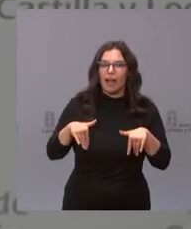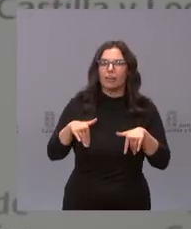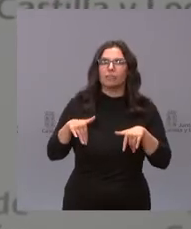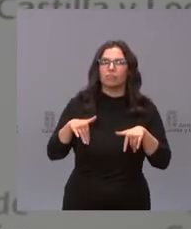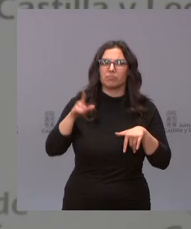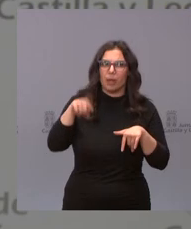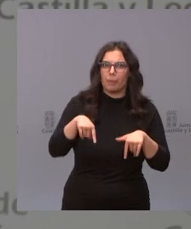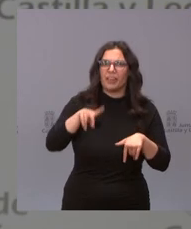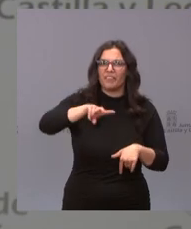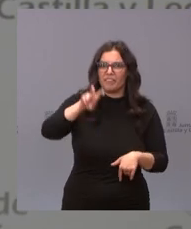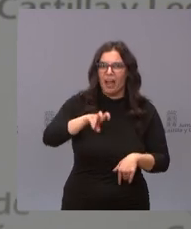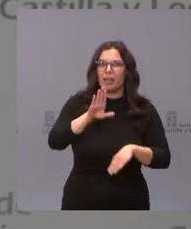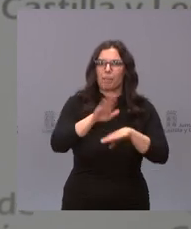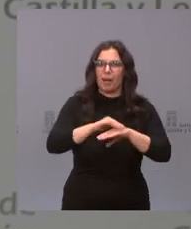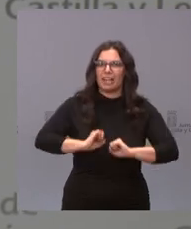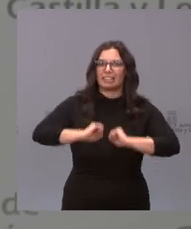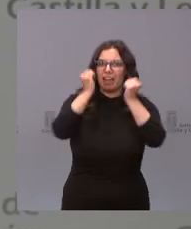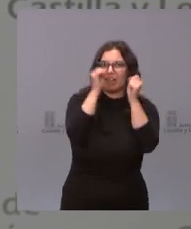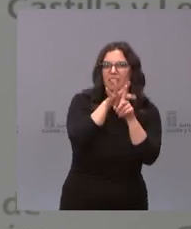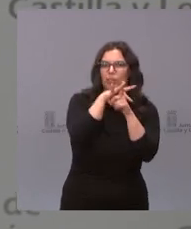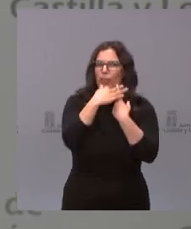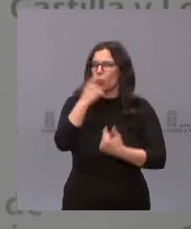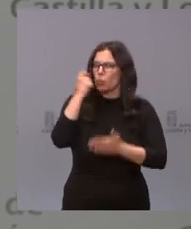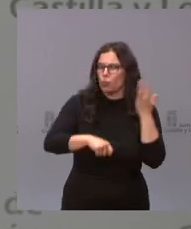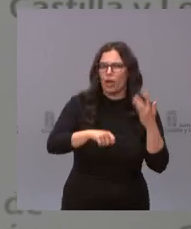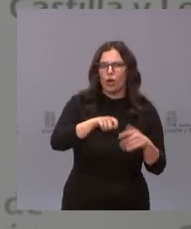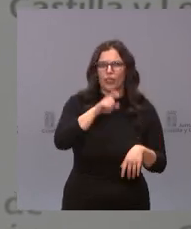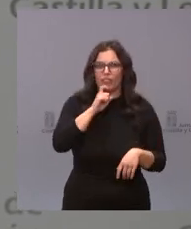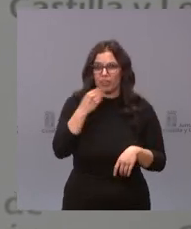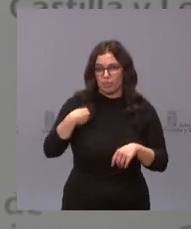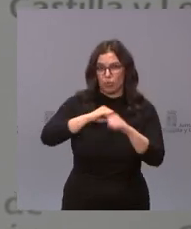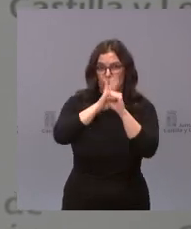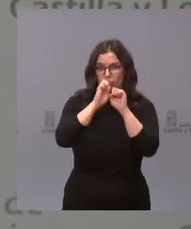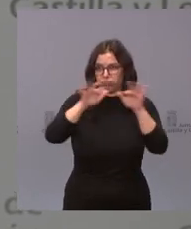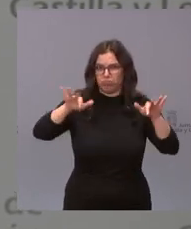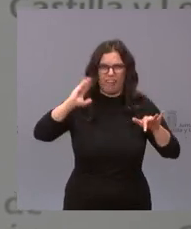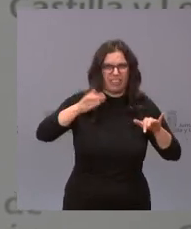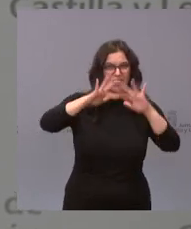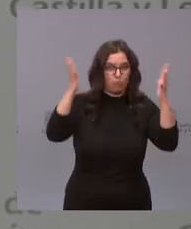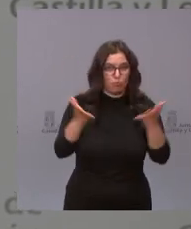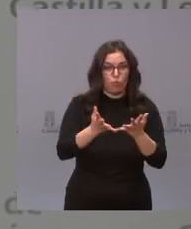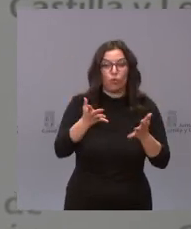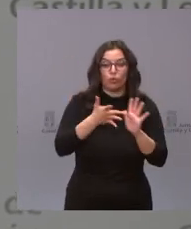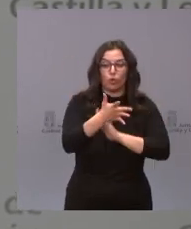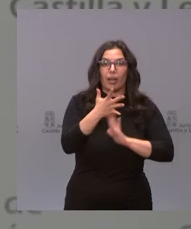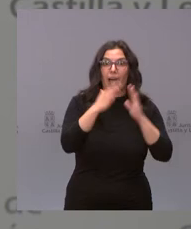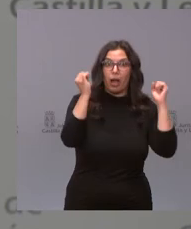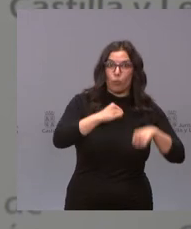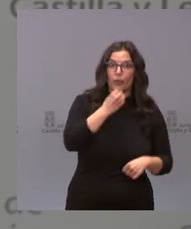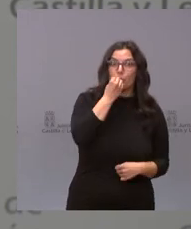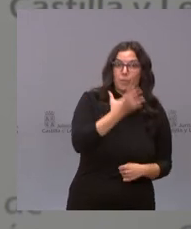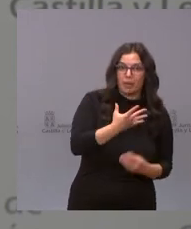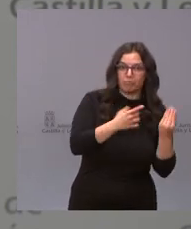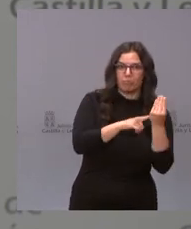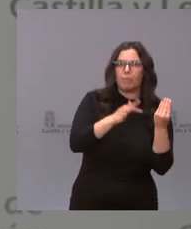difícil como es una una pandemia a nivel mundial y no sólo es que era un buen acuerdo sino que hay un buen cumplimiento del